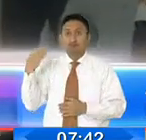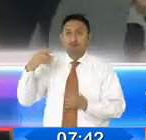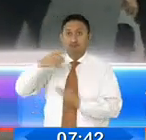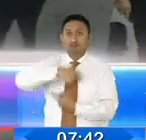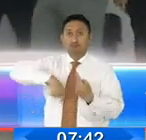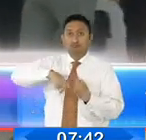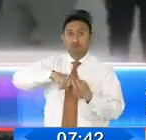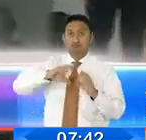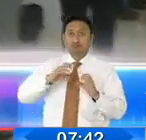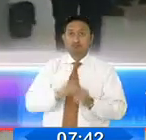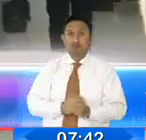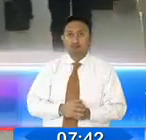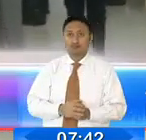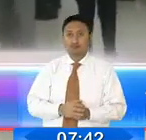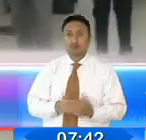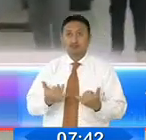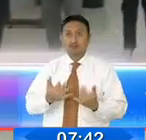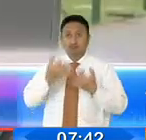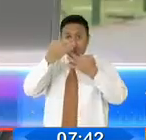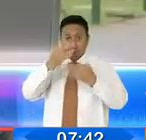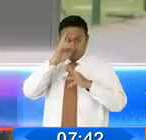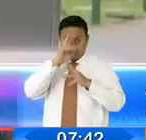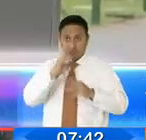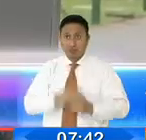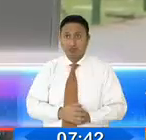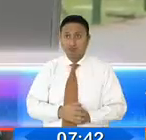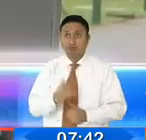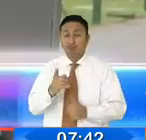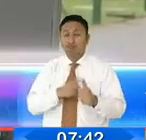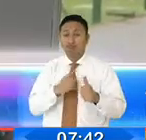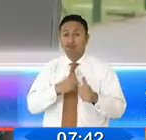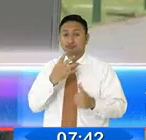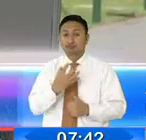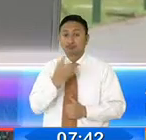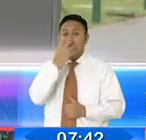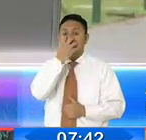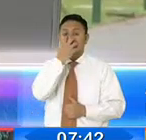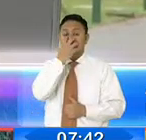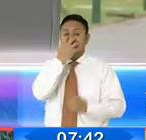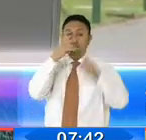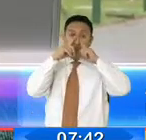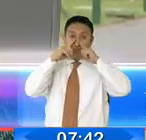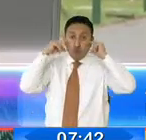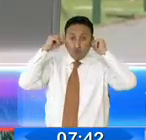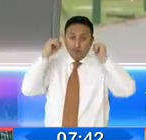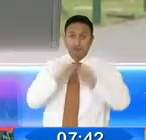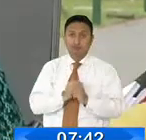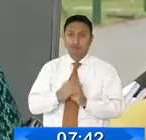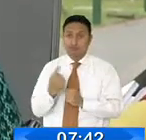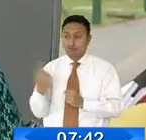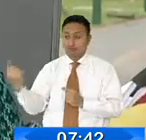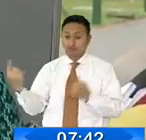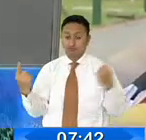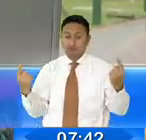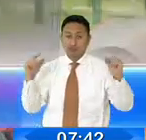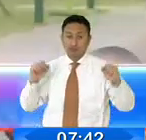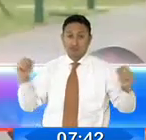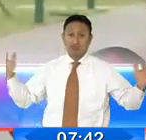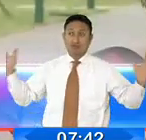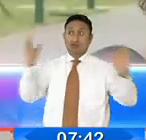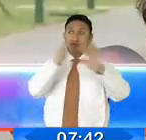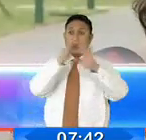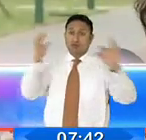clases se cumplen los protocolos. Primero el uso de mascarilla, luego la distancia y luego la ventilación,